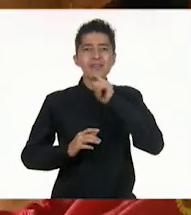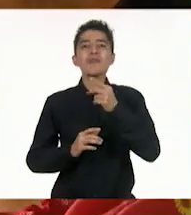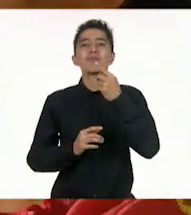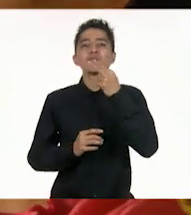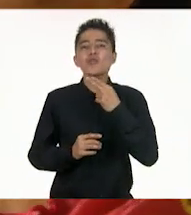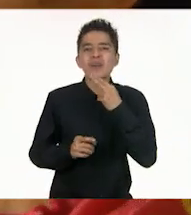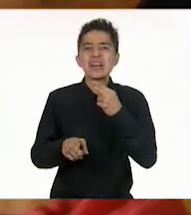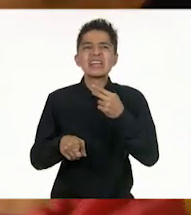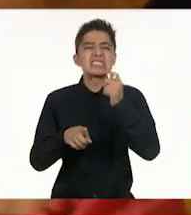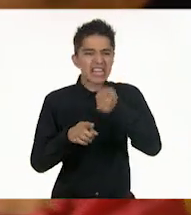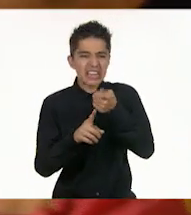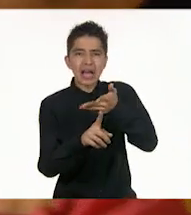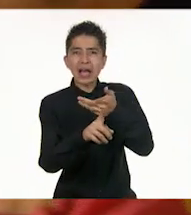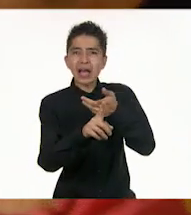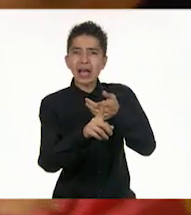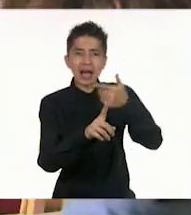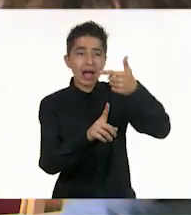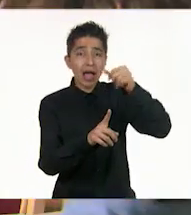¡Es Gaby!